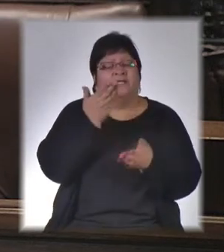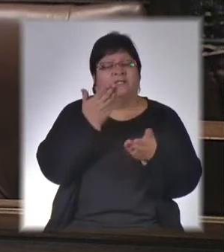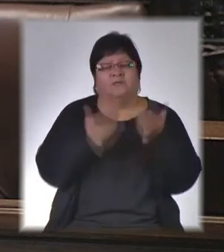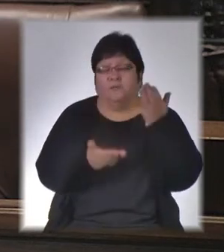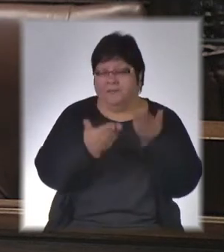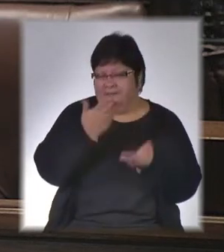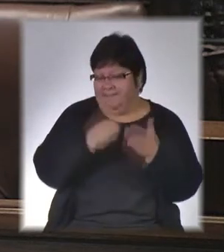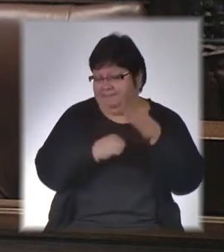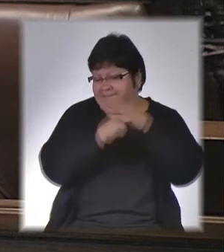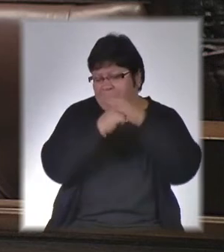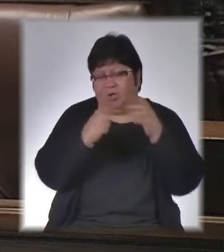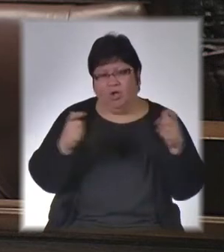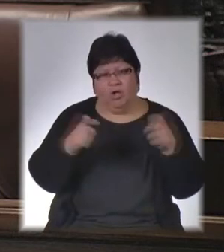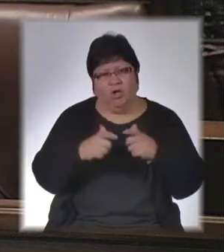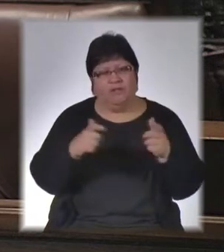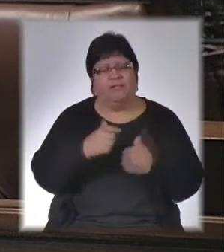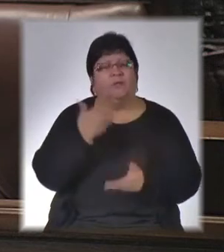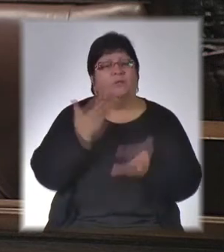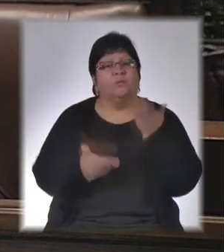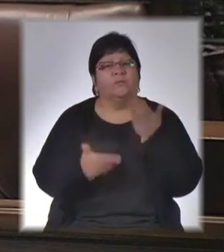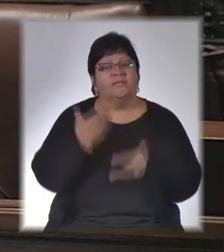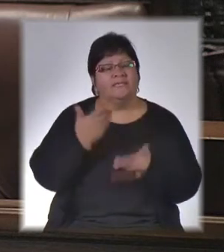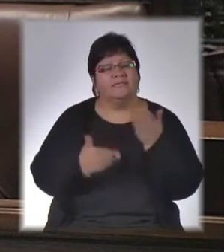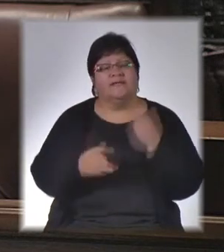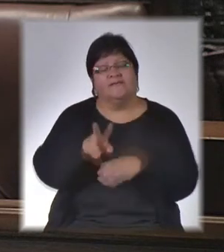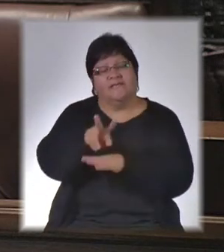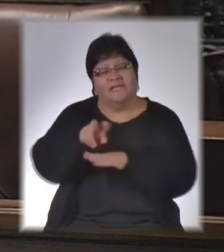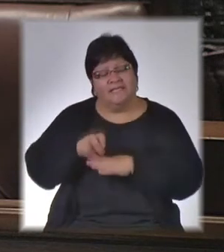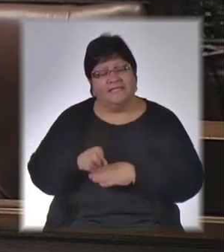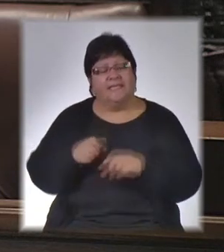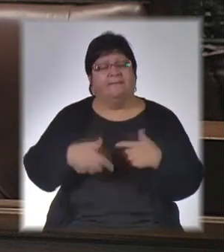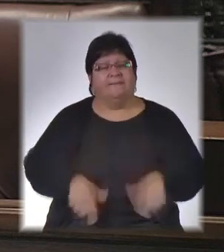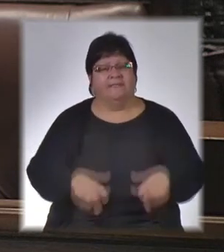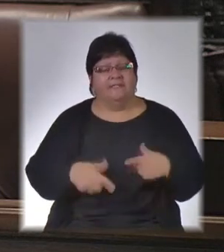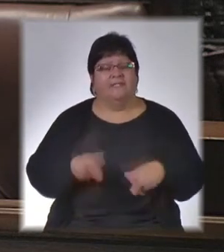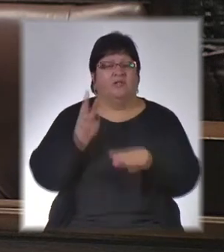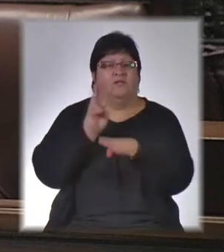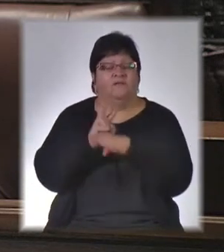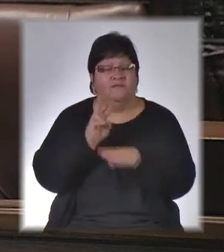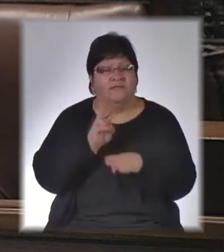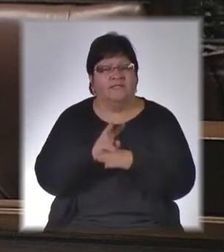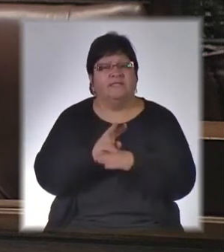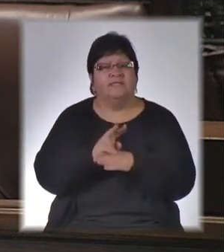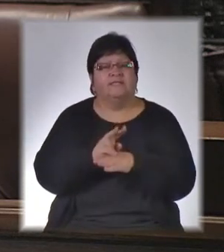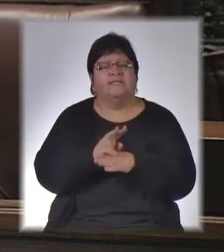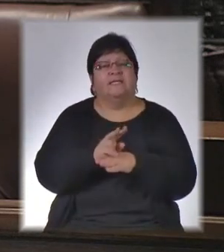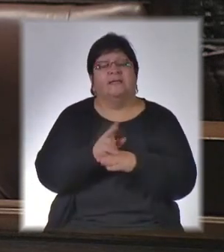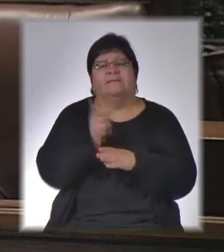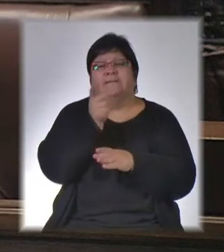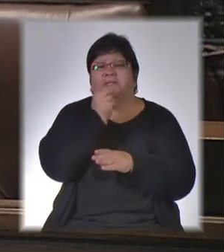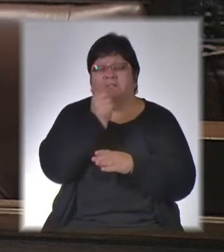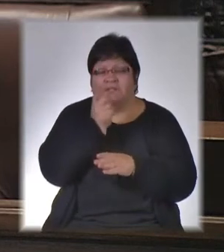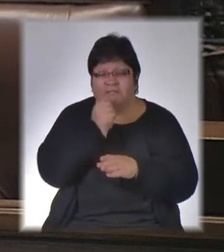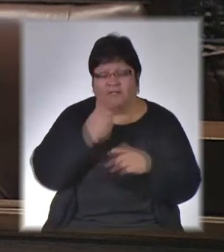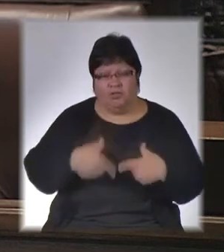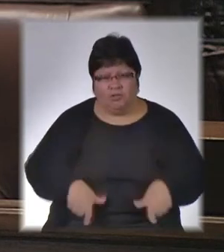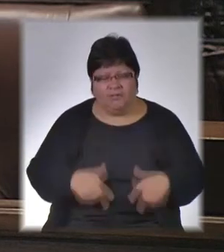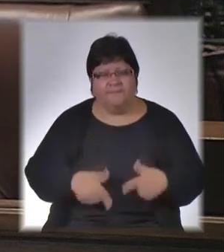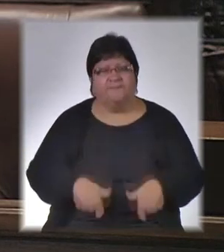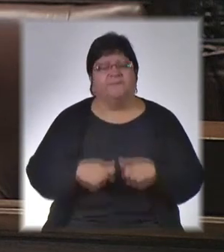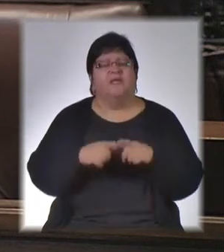Fiscalía, al Ministerio de Defensa, al Ministerio del Interior, al grupo de madres y familiares de detenidos desaparecidos,